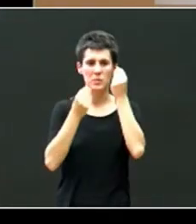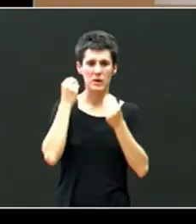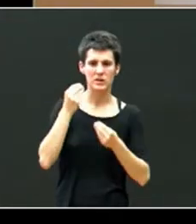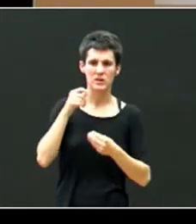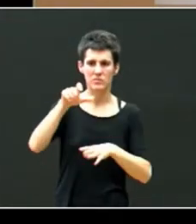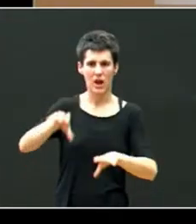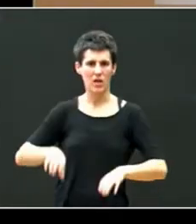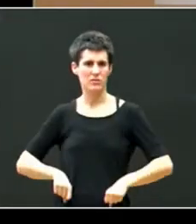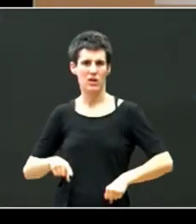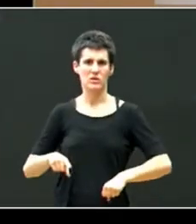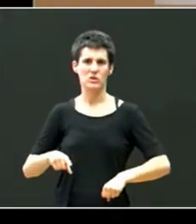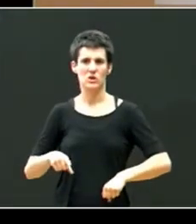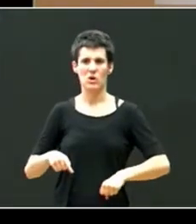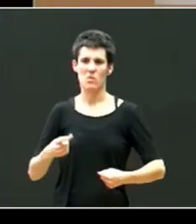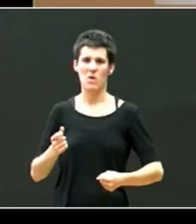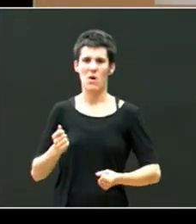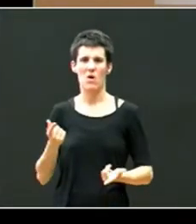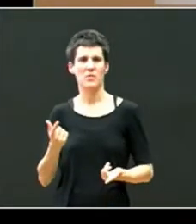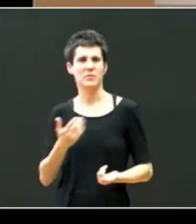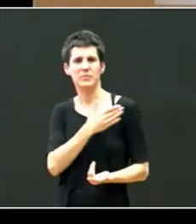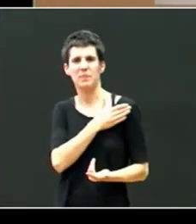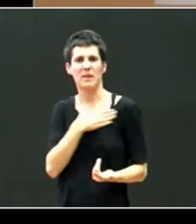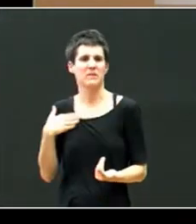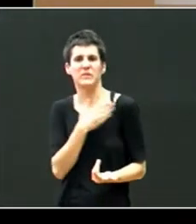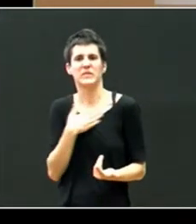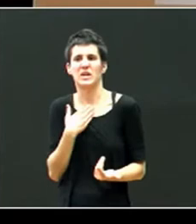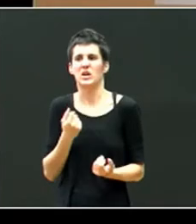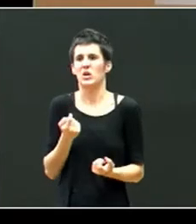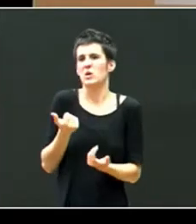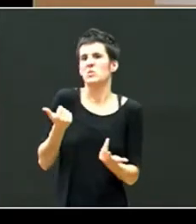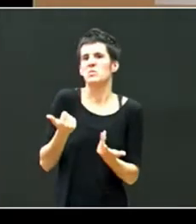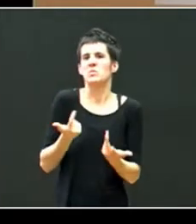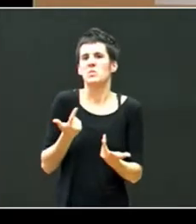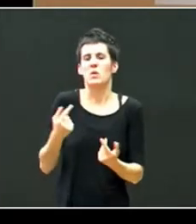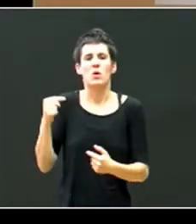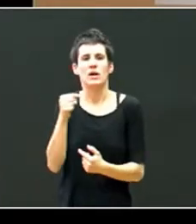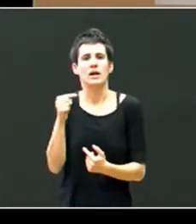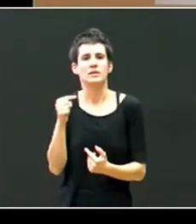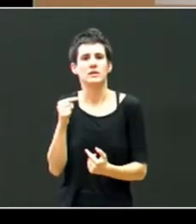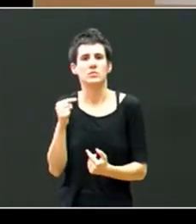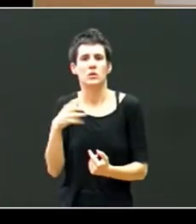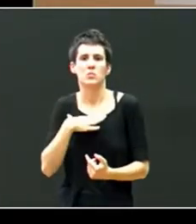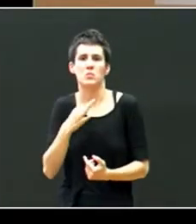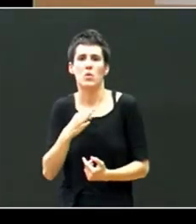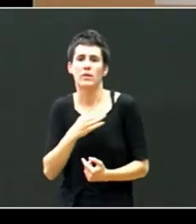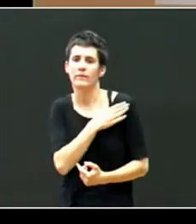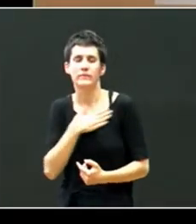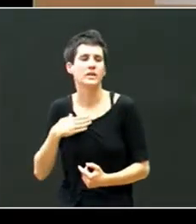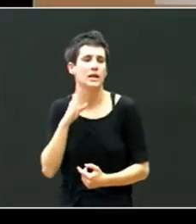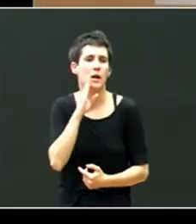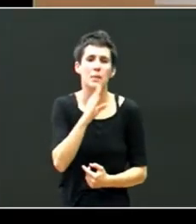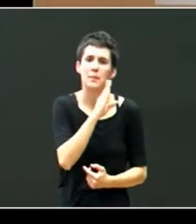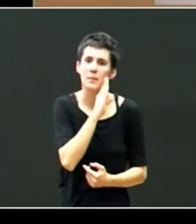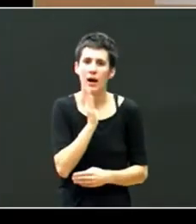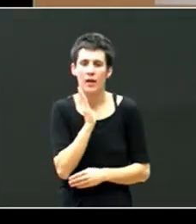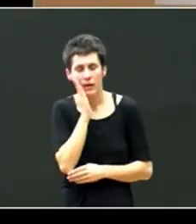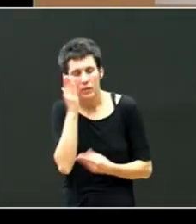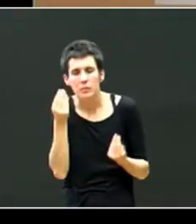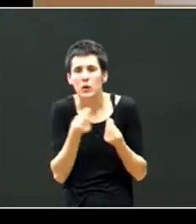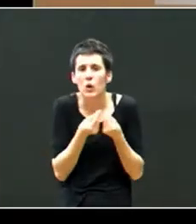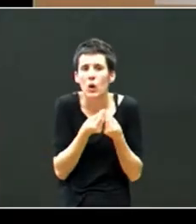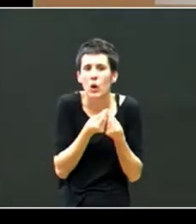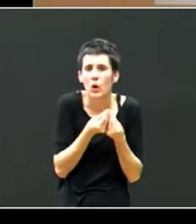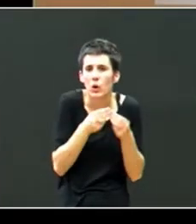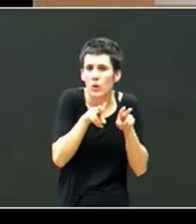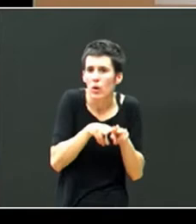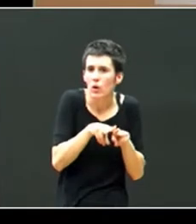dicen que duermen con la madre y tienen 8 años o 9 años y duermen todavía con la madre pues duermen con la madre porque necesitan dormir con la madre porque no durmieron con la madre ni a